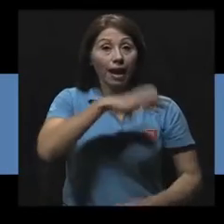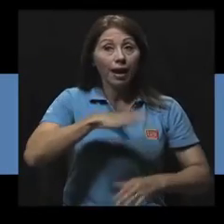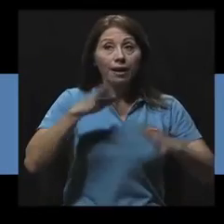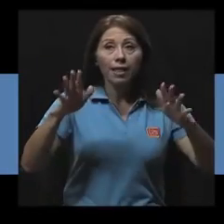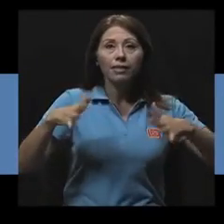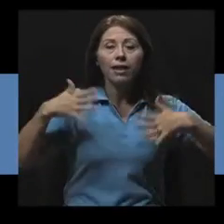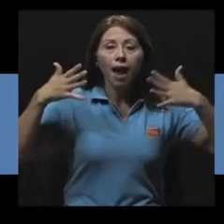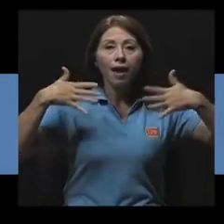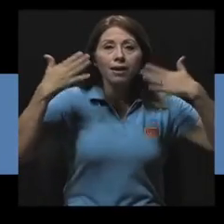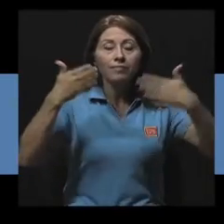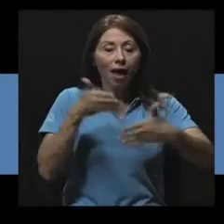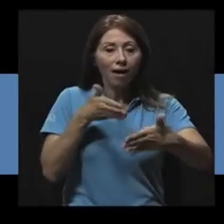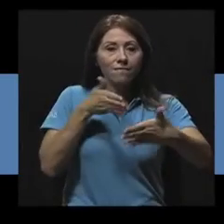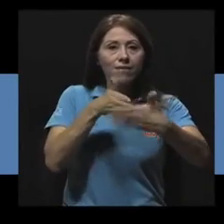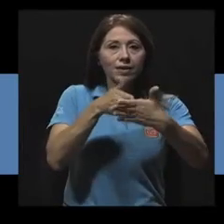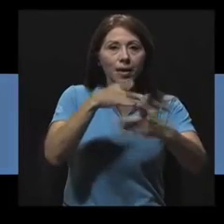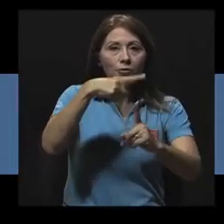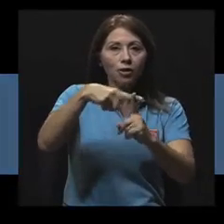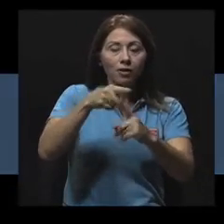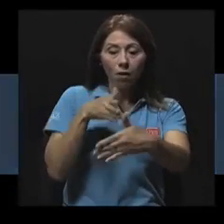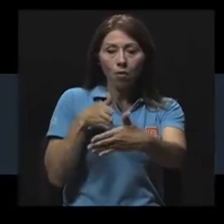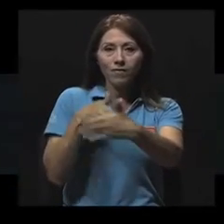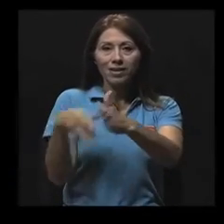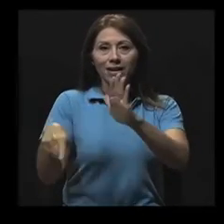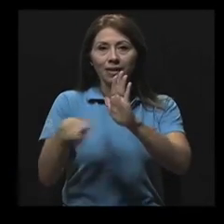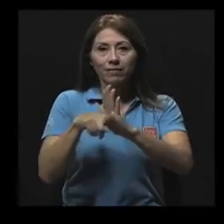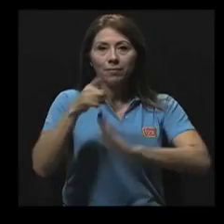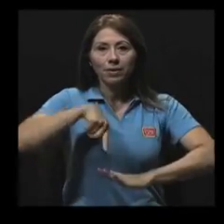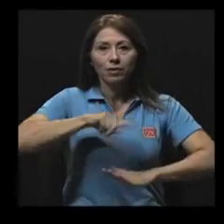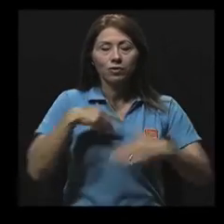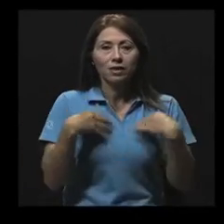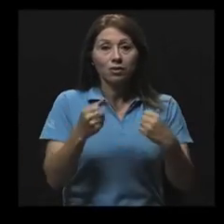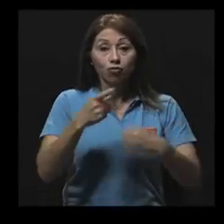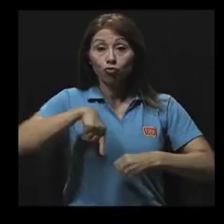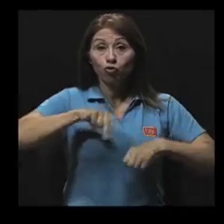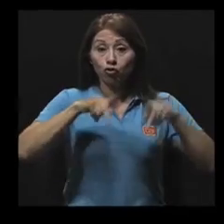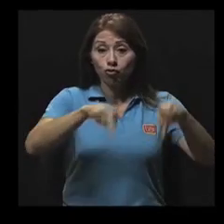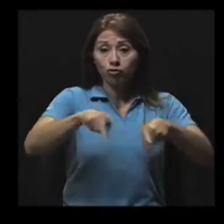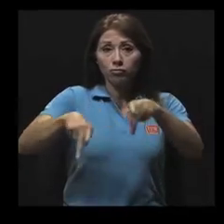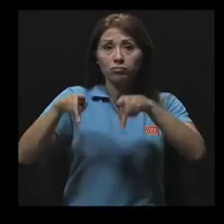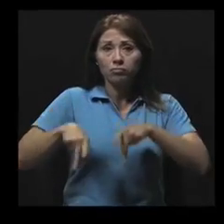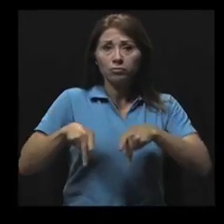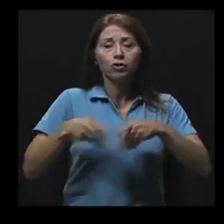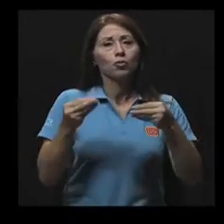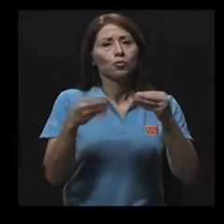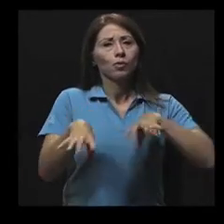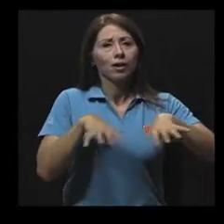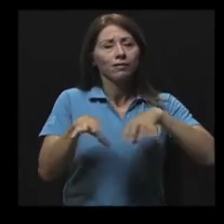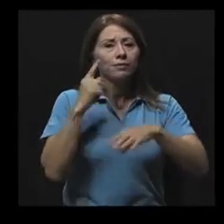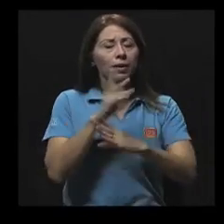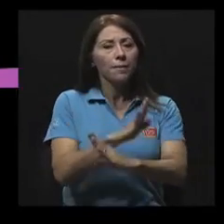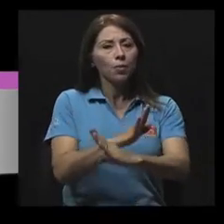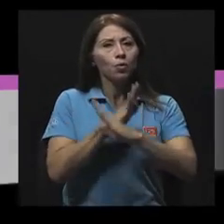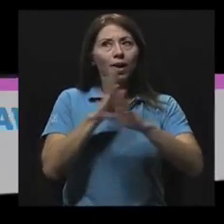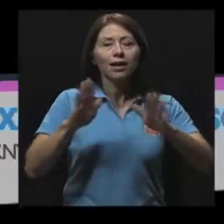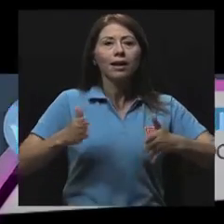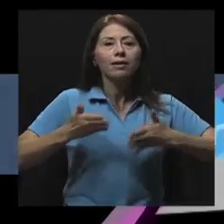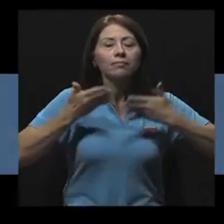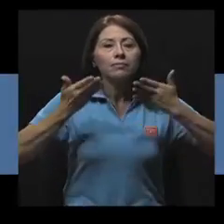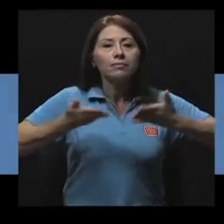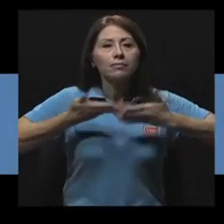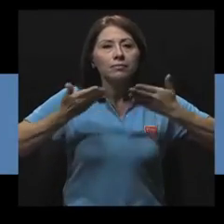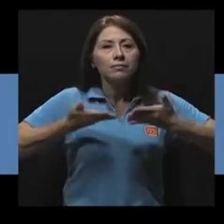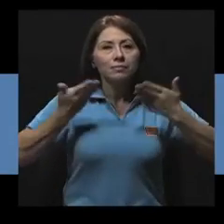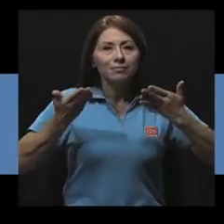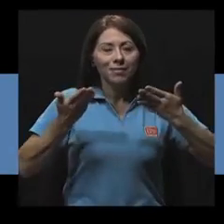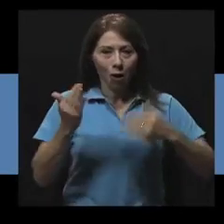La calidad del aire afecta positiva y negativamente nuestra salud y los seres humanos somos figuras activas en la protección del